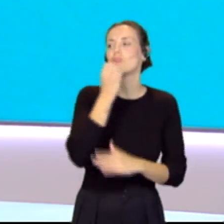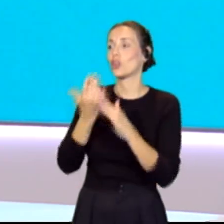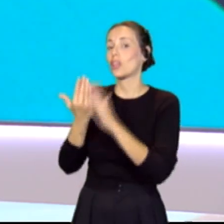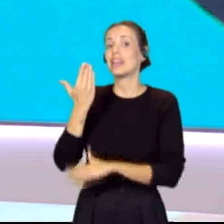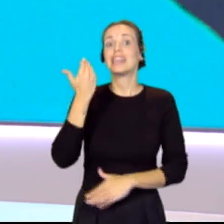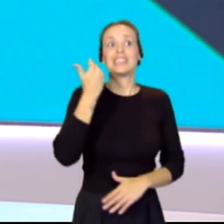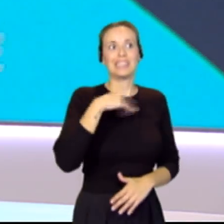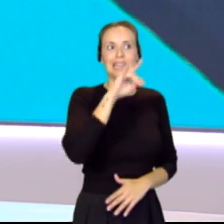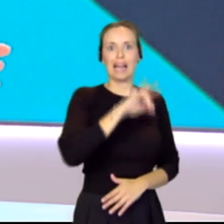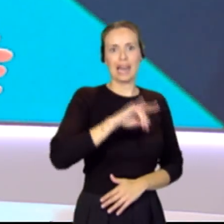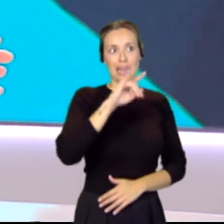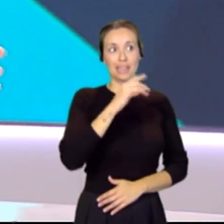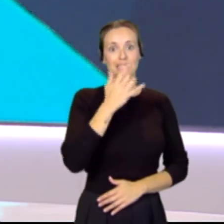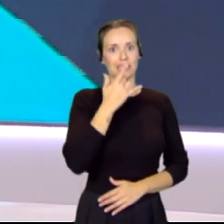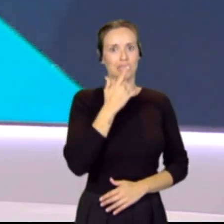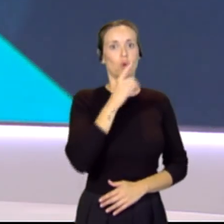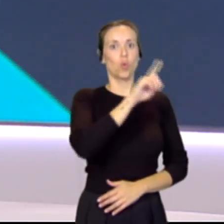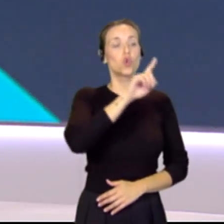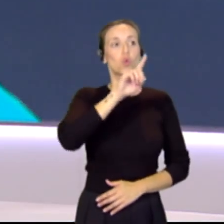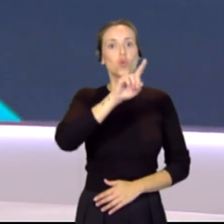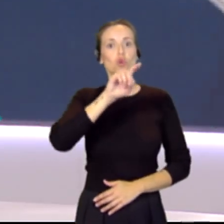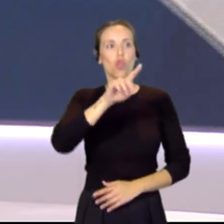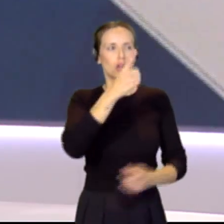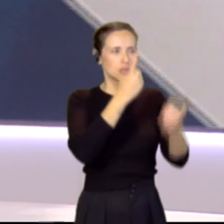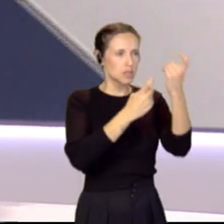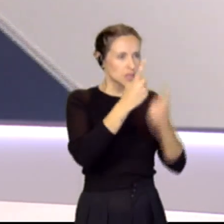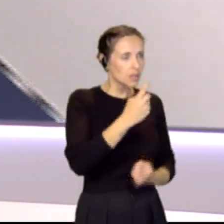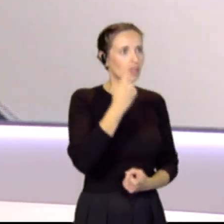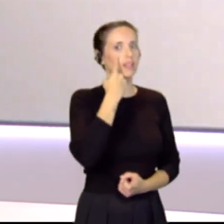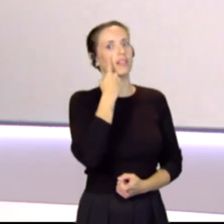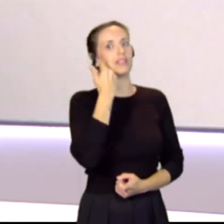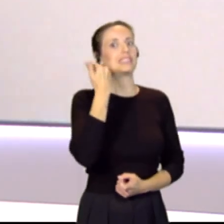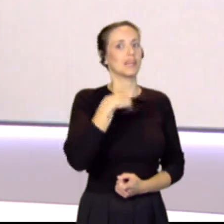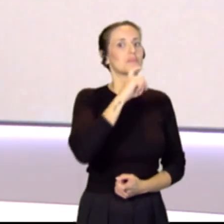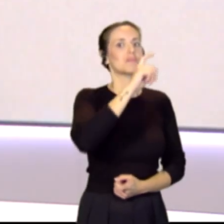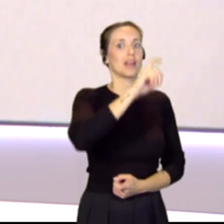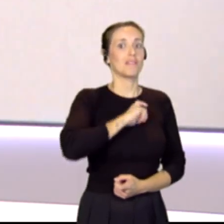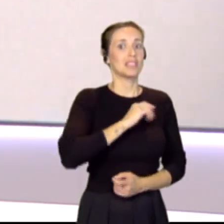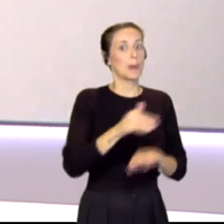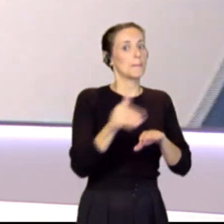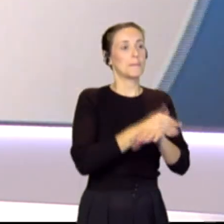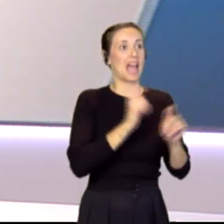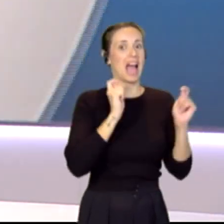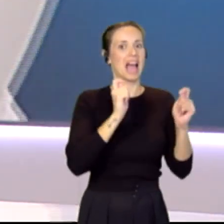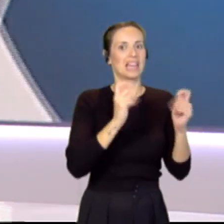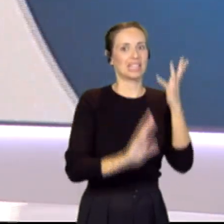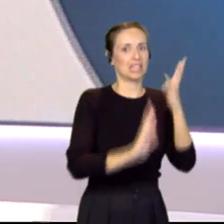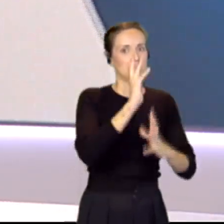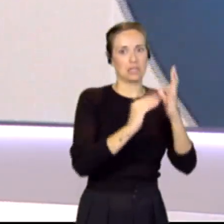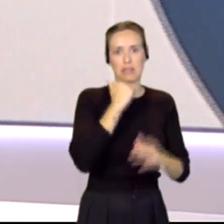situación ya que si consultamos permanentemente el 112, señora Dávila, vemos que nos recuerda que estamos ya en prealerta de incendios casi de forma constante.